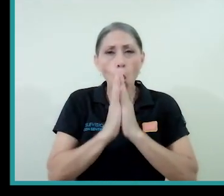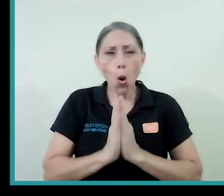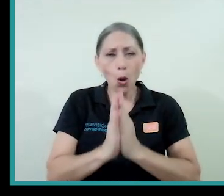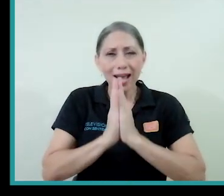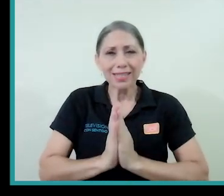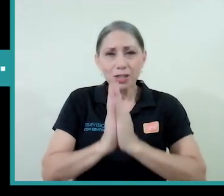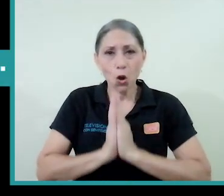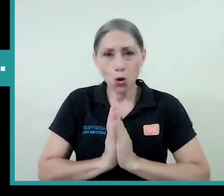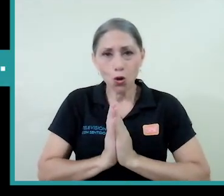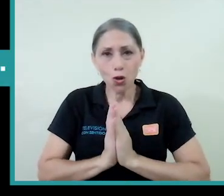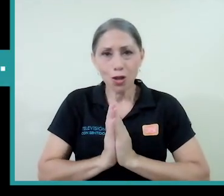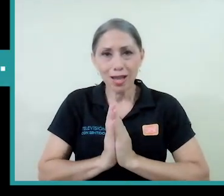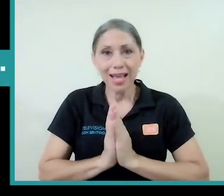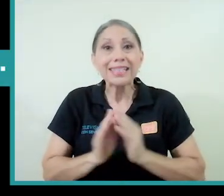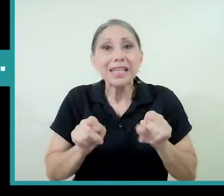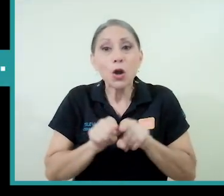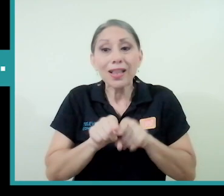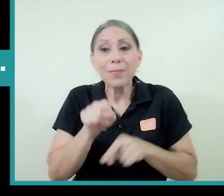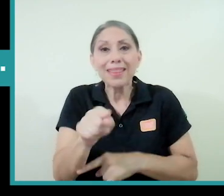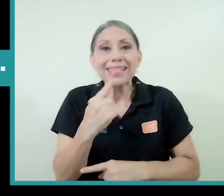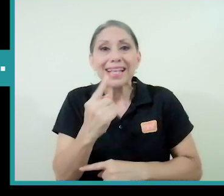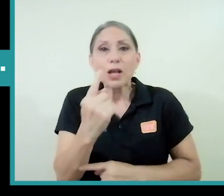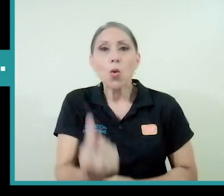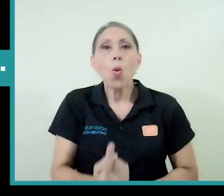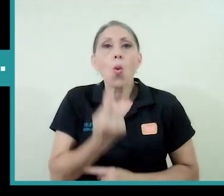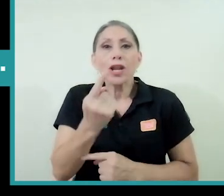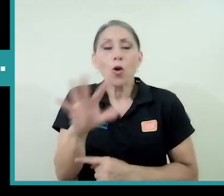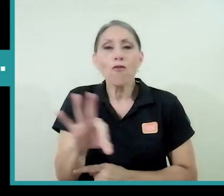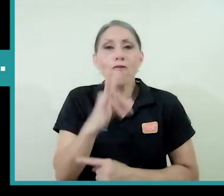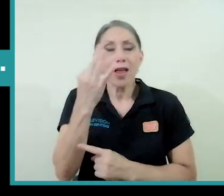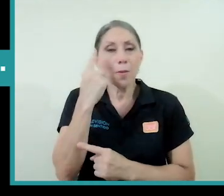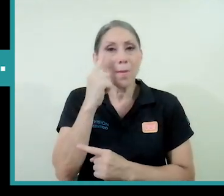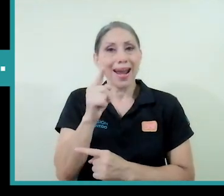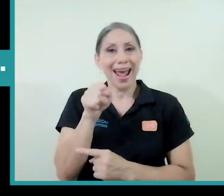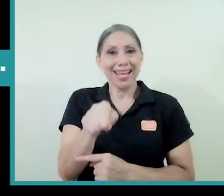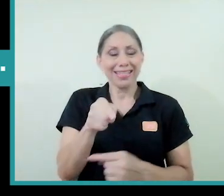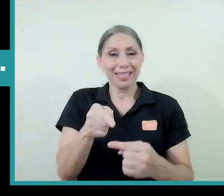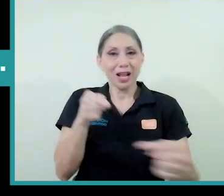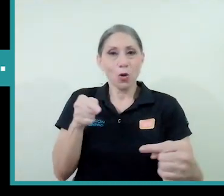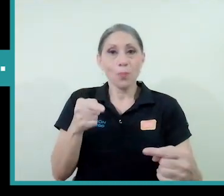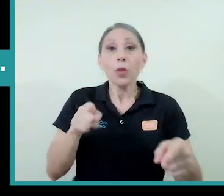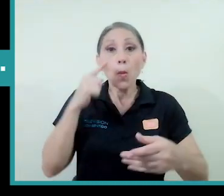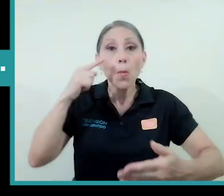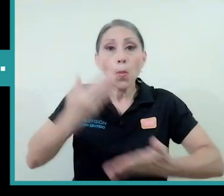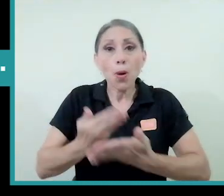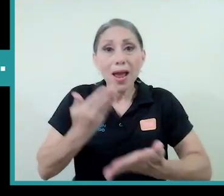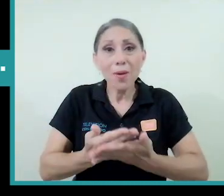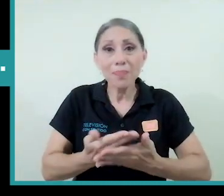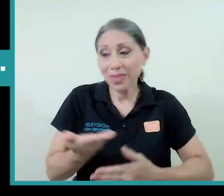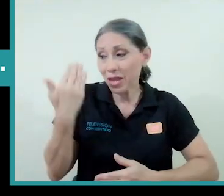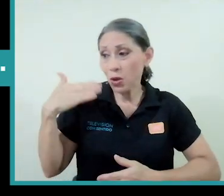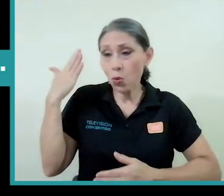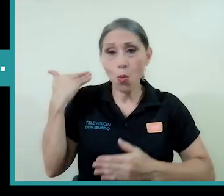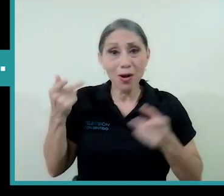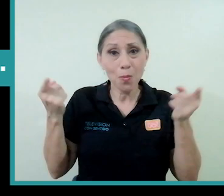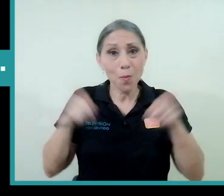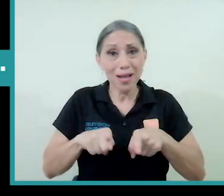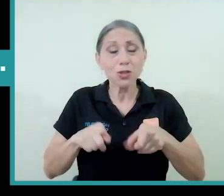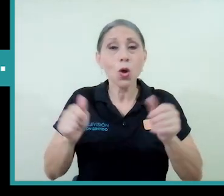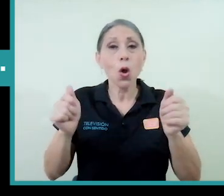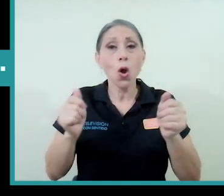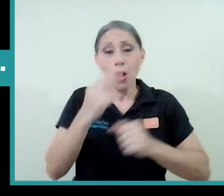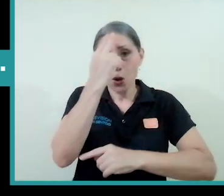para hacerlo. Una prueba de esto es, en estos días, así como se dio el sobrevuelo de la negrita para los